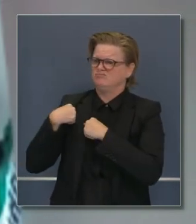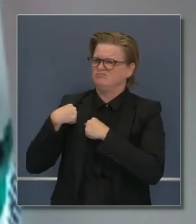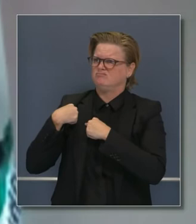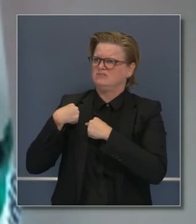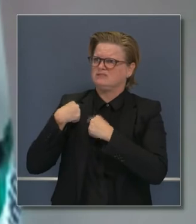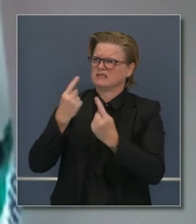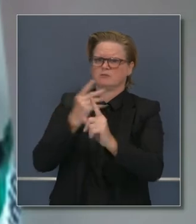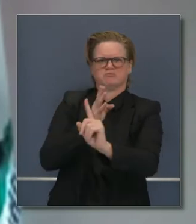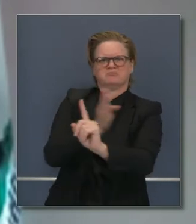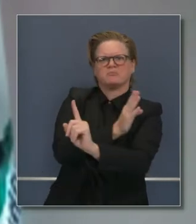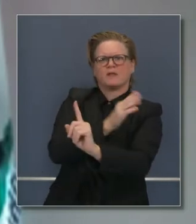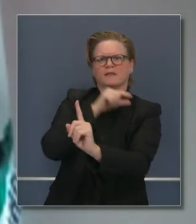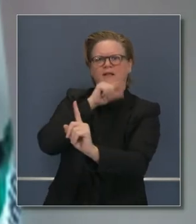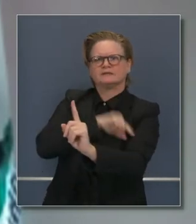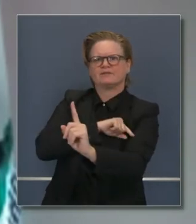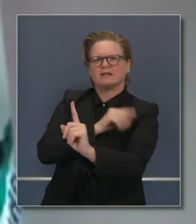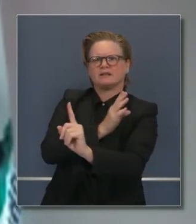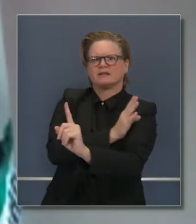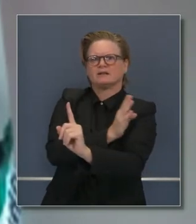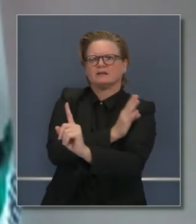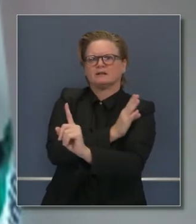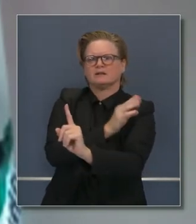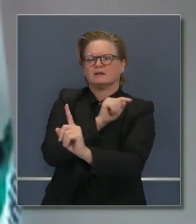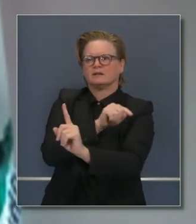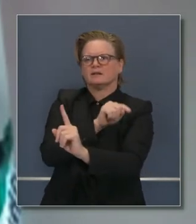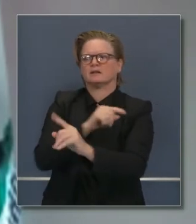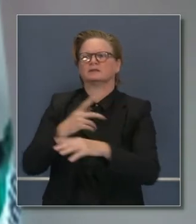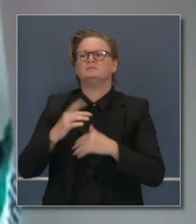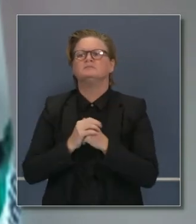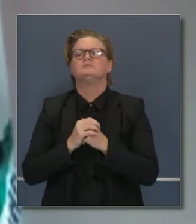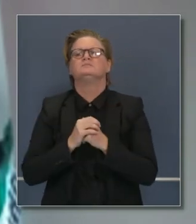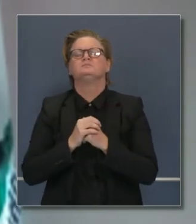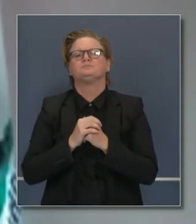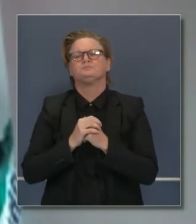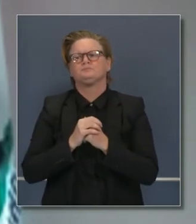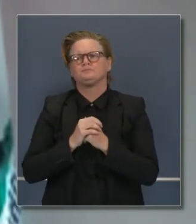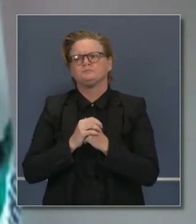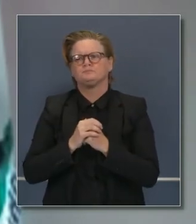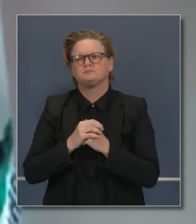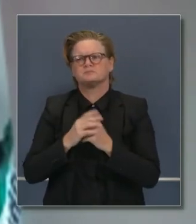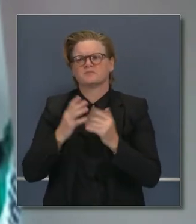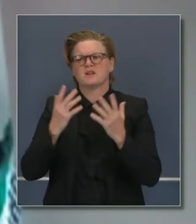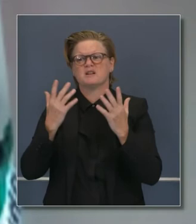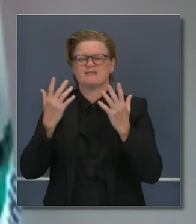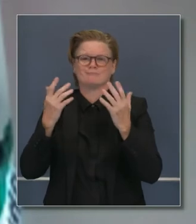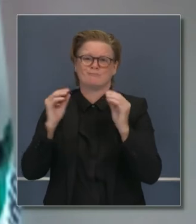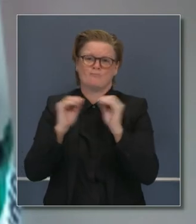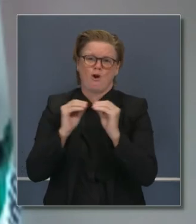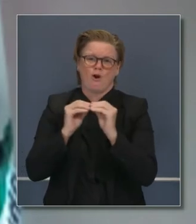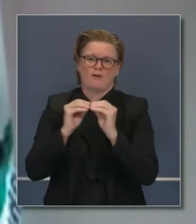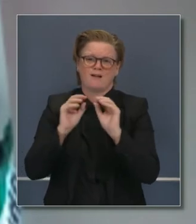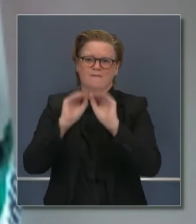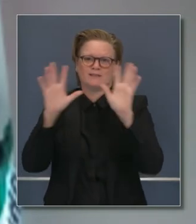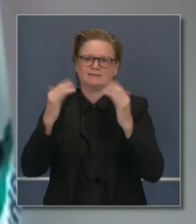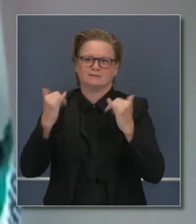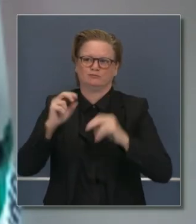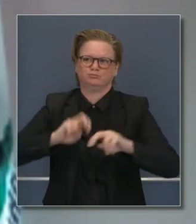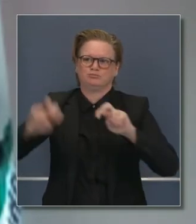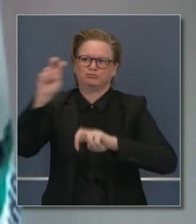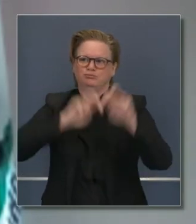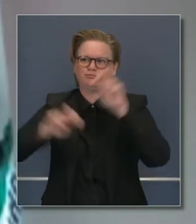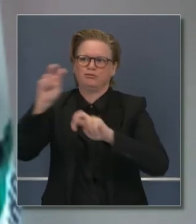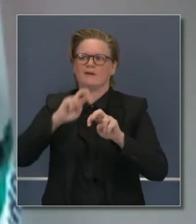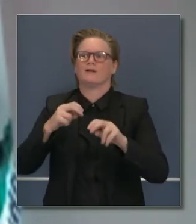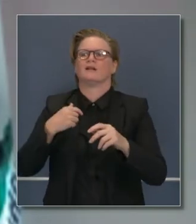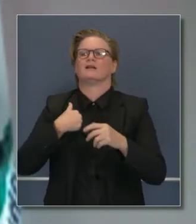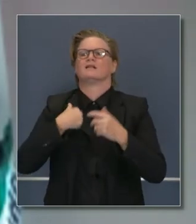Antes del Día de Acción de Gracias los expedimos. En las semanas antes, donde la gente ya estaba viajando, ya sea